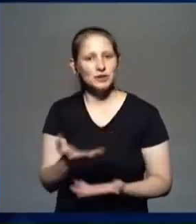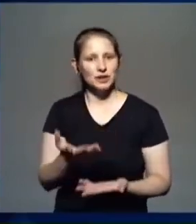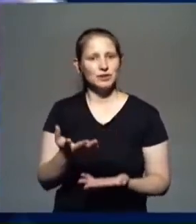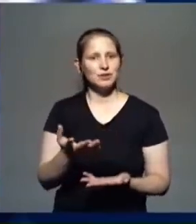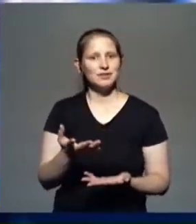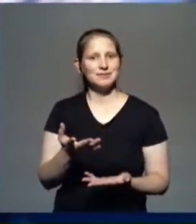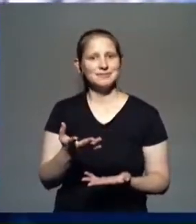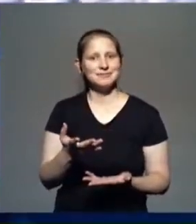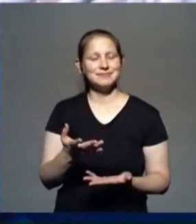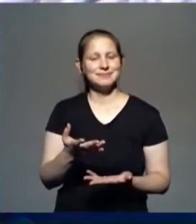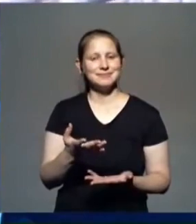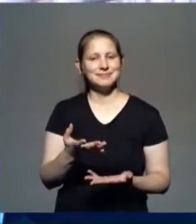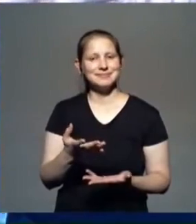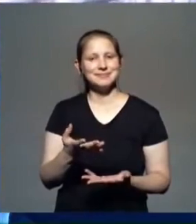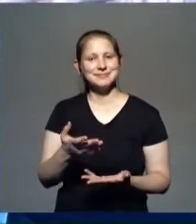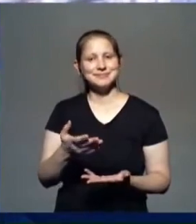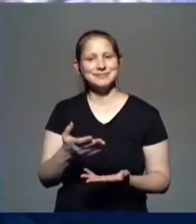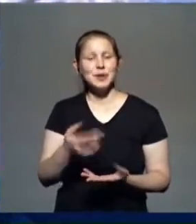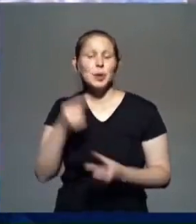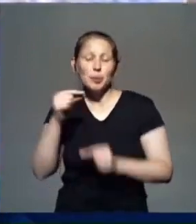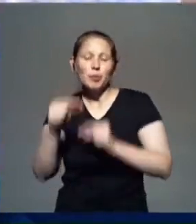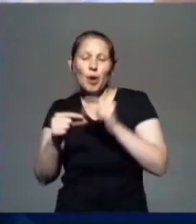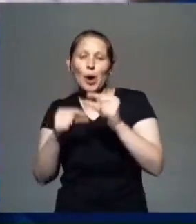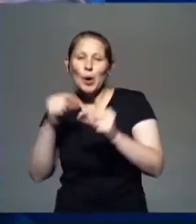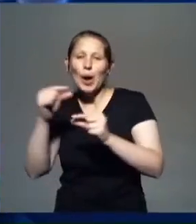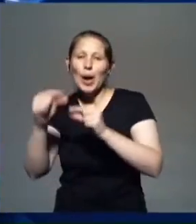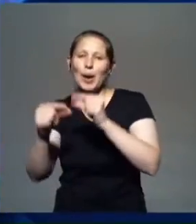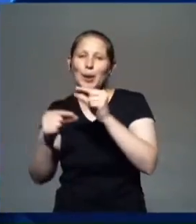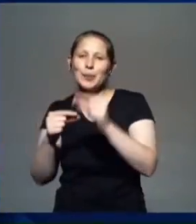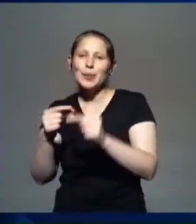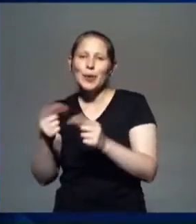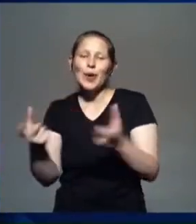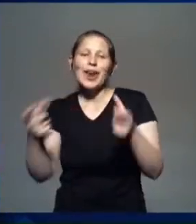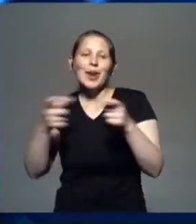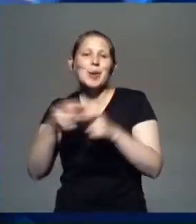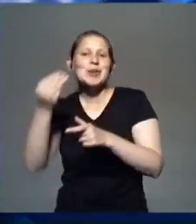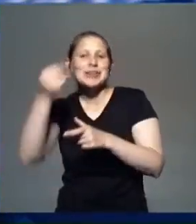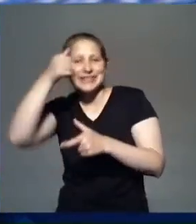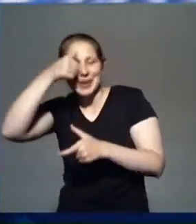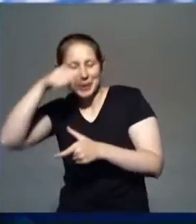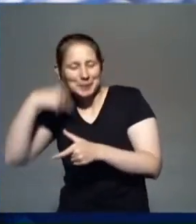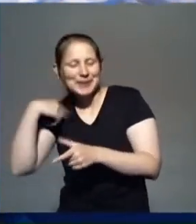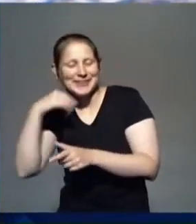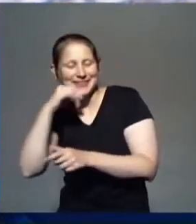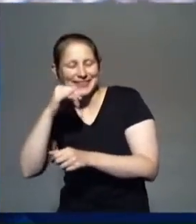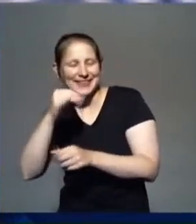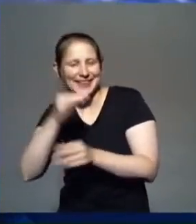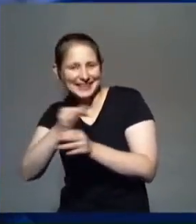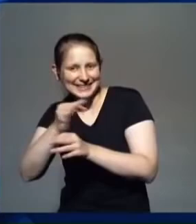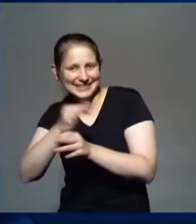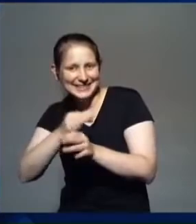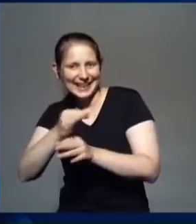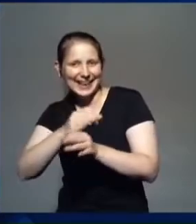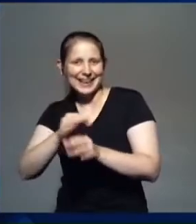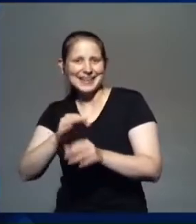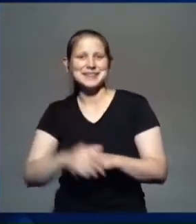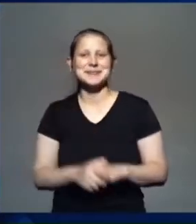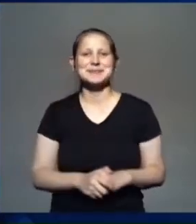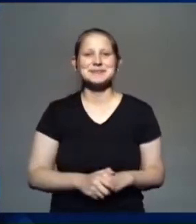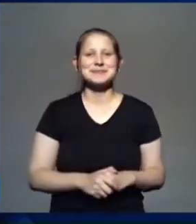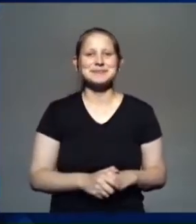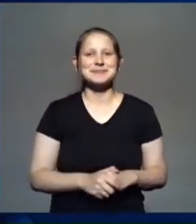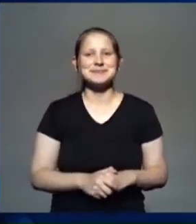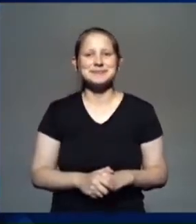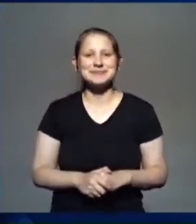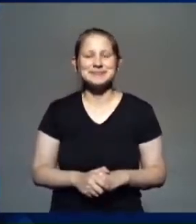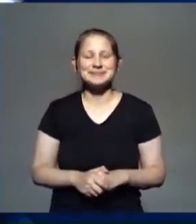Y eso lo vamos a ir descubriendo fin de semana a fin de semana. Ustedes vieron hoy en día como ya casi no hay películas